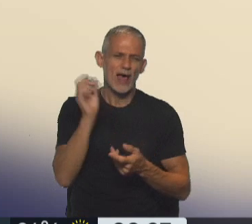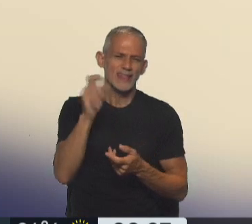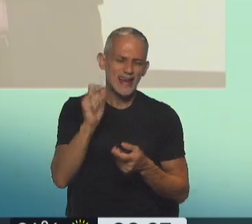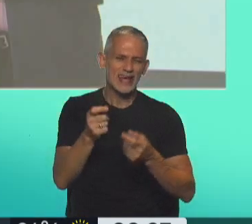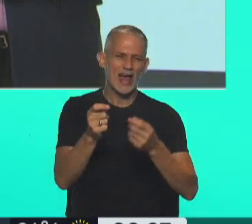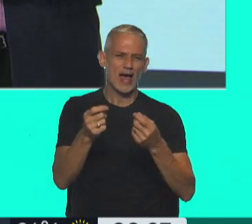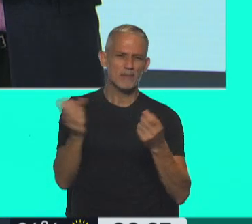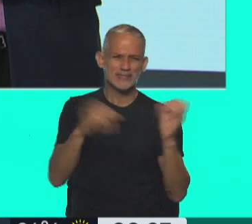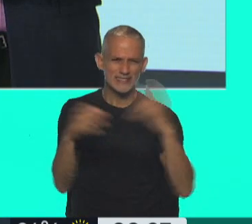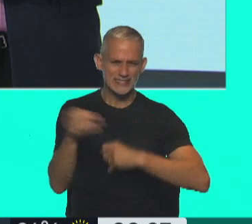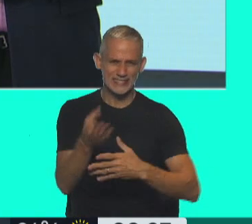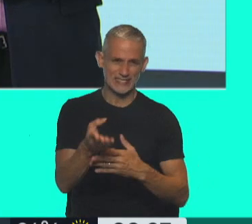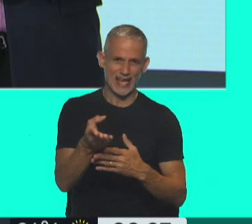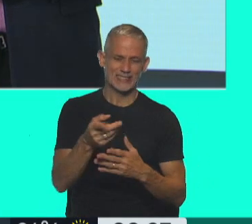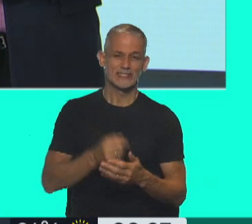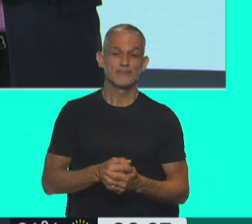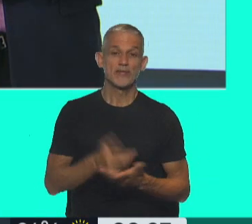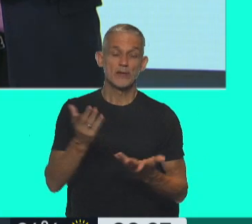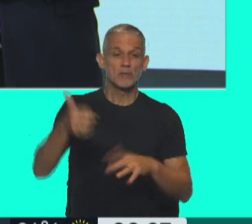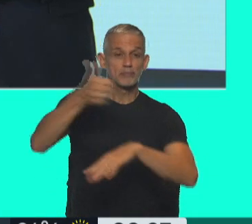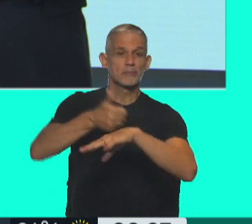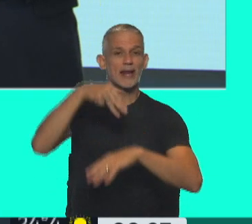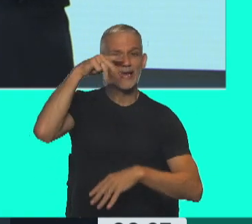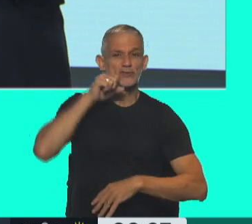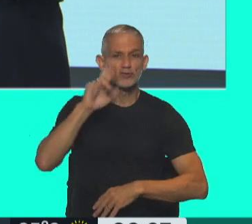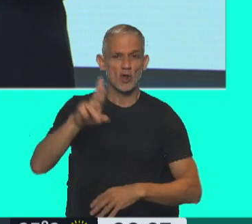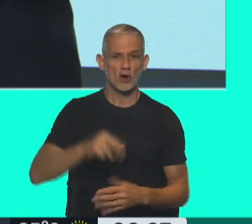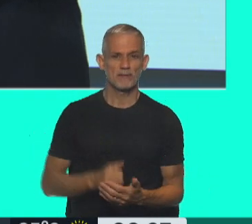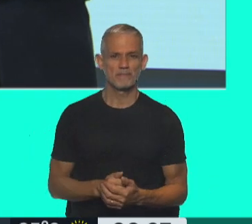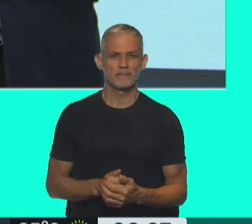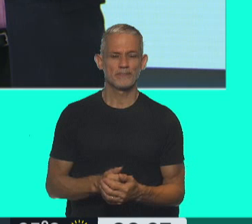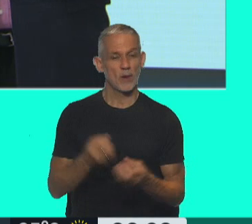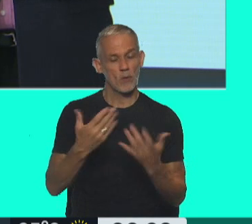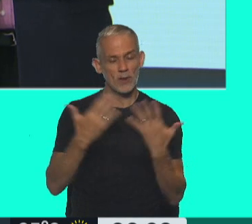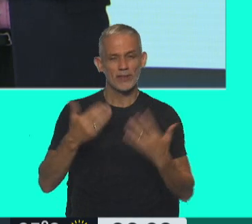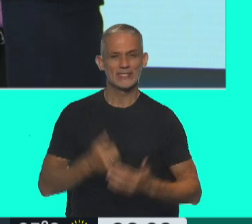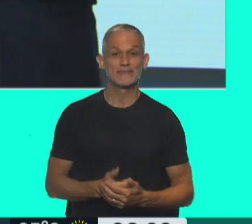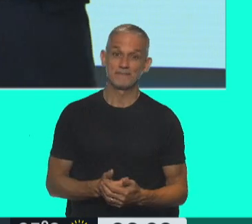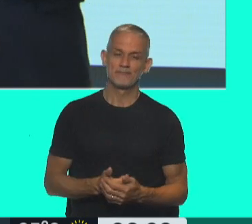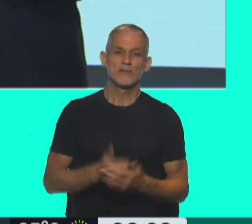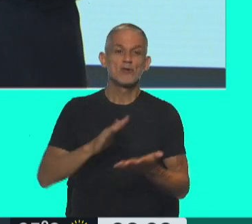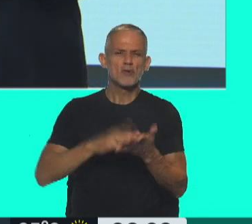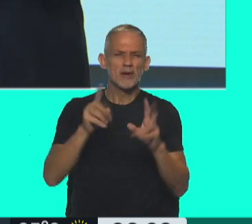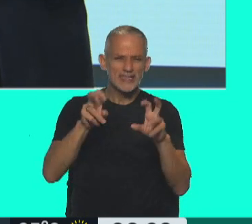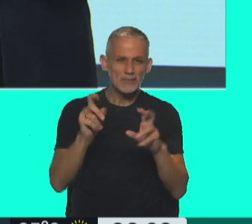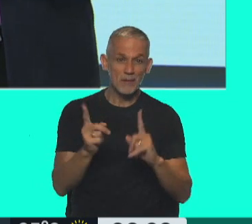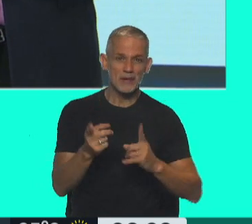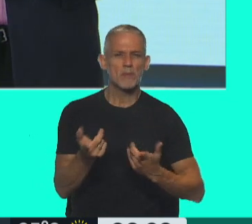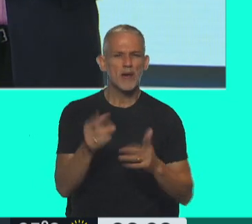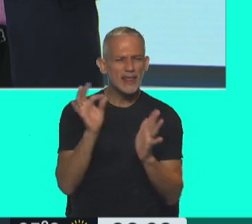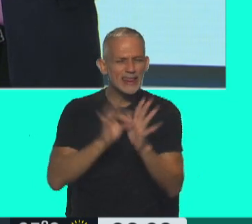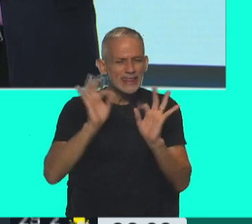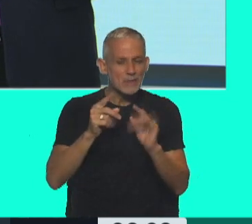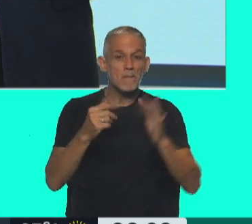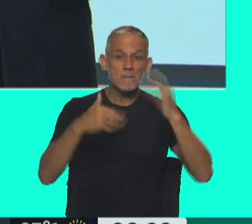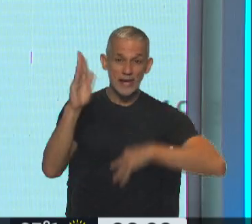título, los chats de Alessandro, recibimos a Néstor Espósito. ¿Cómo estás, Néstor? Buen día. Muy buenos días. A propósito de lo que decían, un detalle.